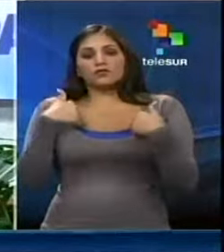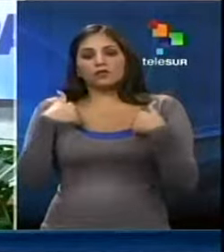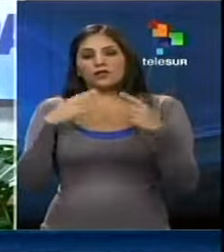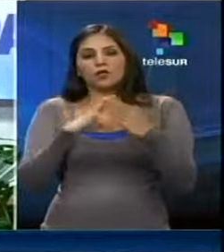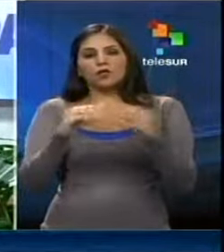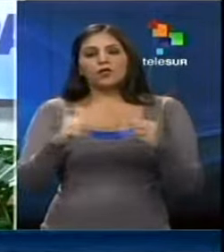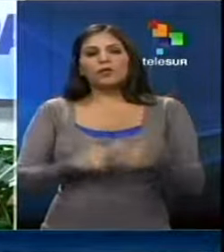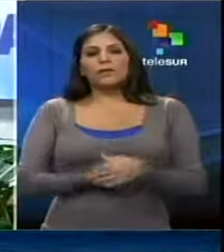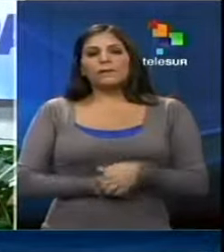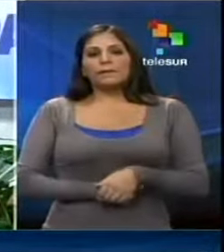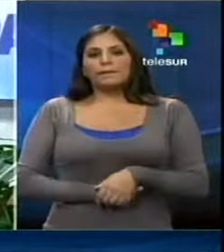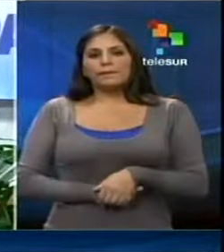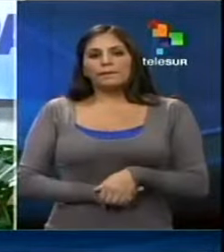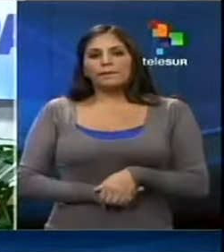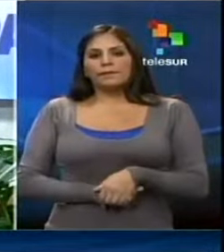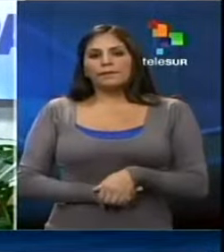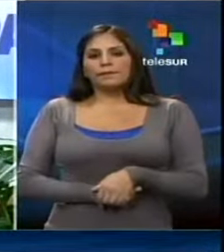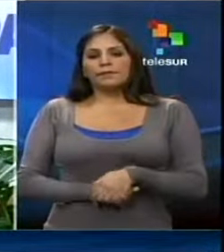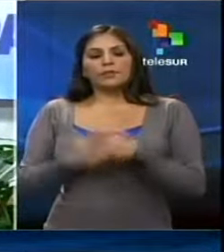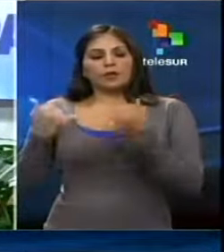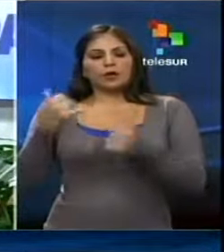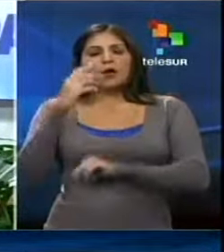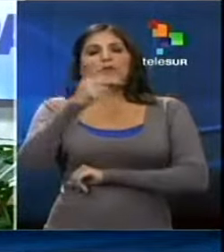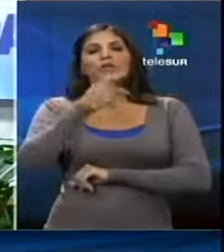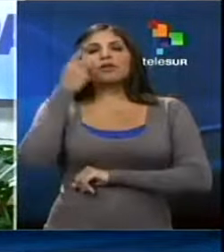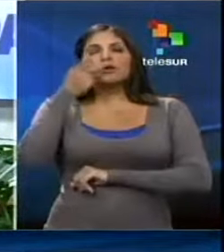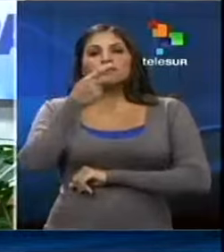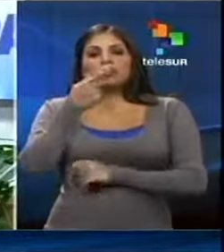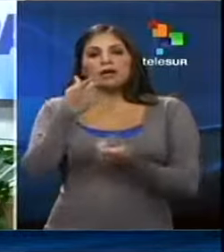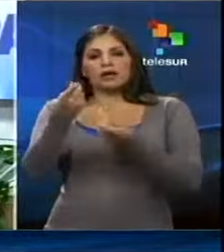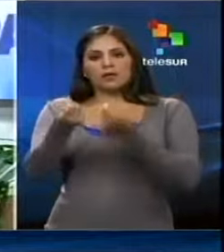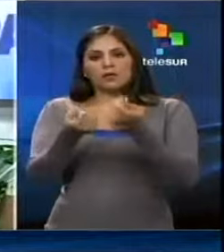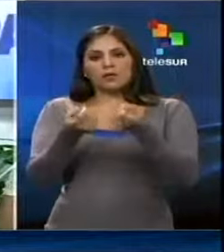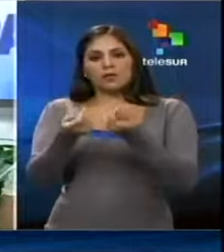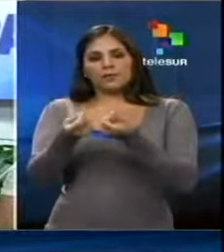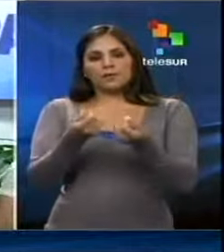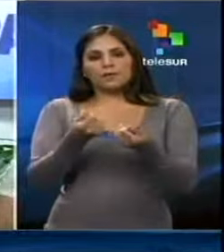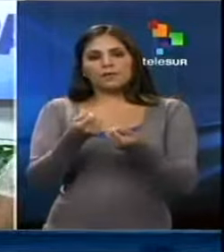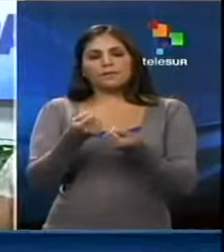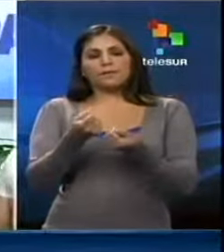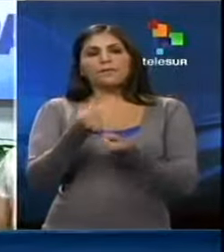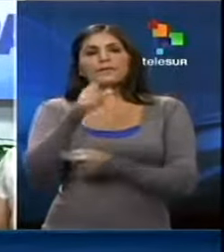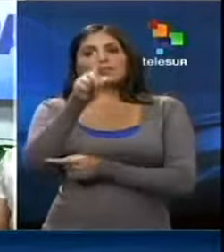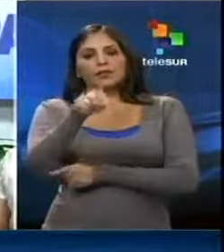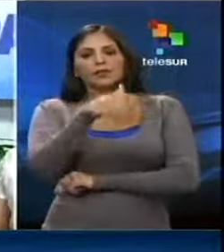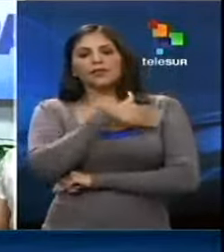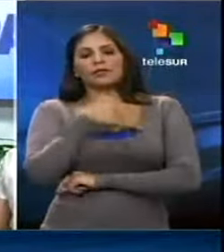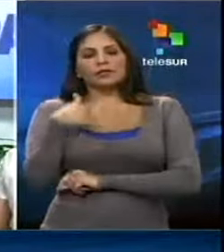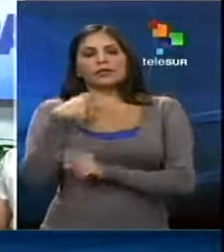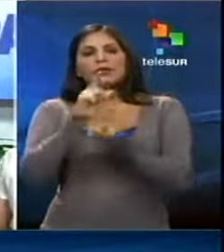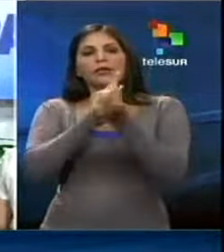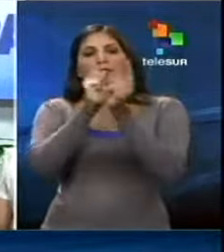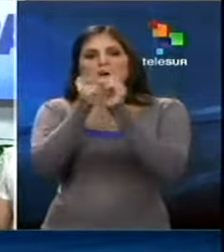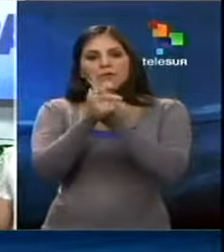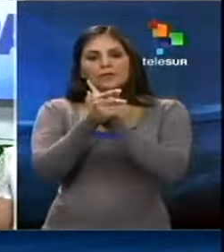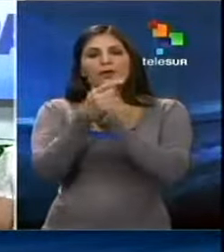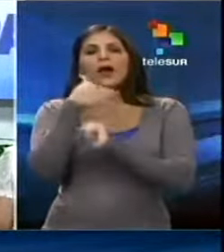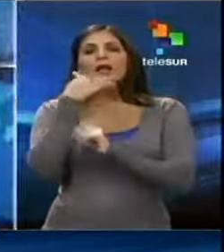por las actuales políticas económicas y reclama cambios que le den esperanza de paz. Gracias.